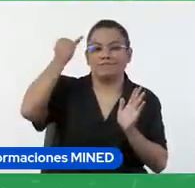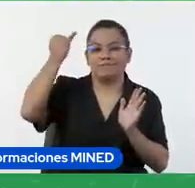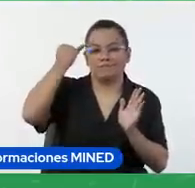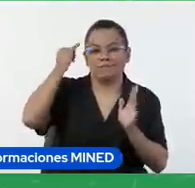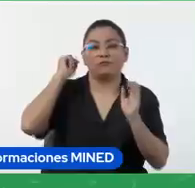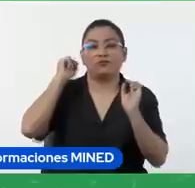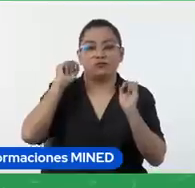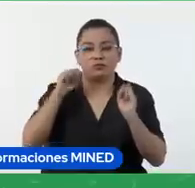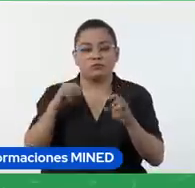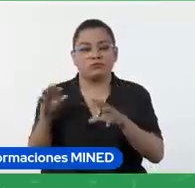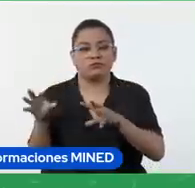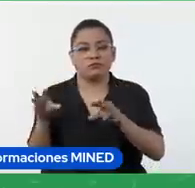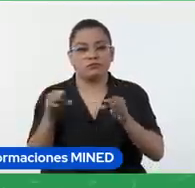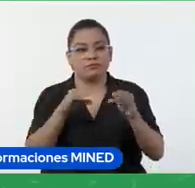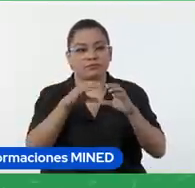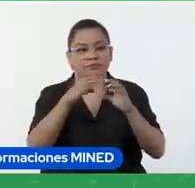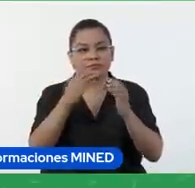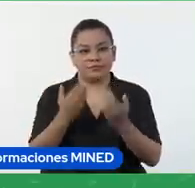en clases